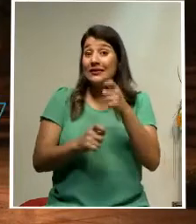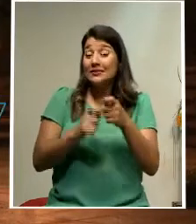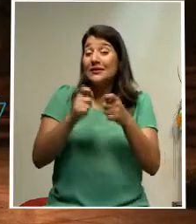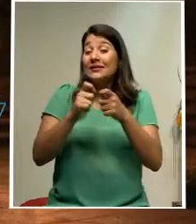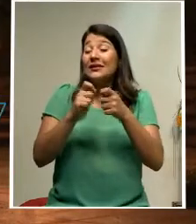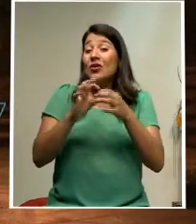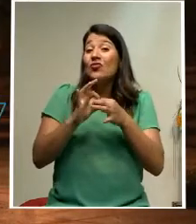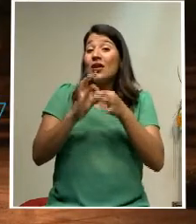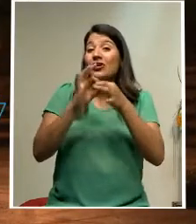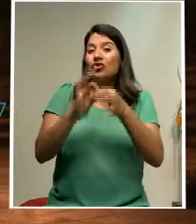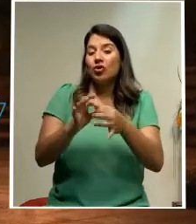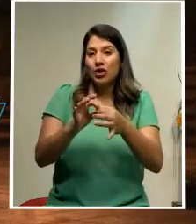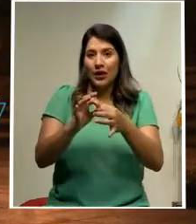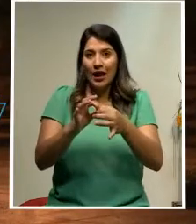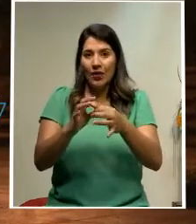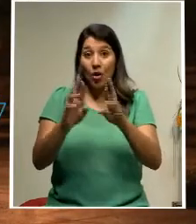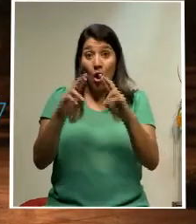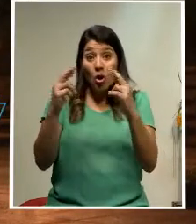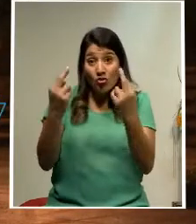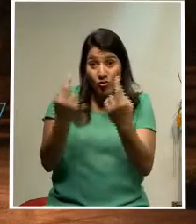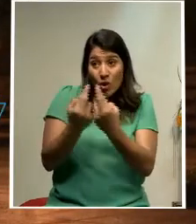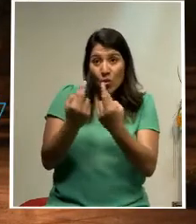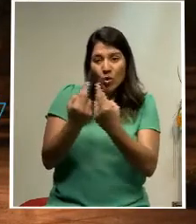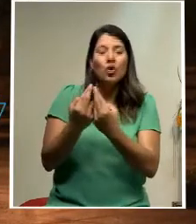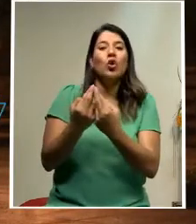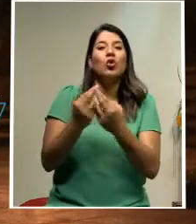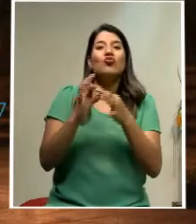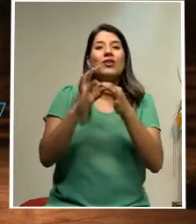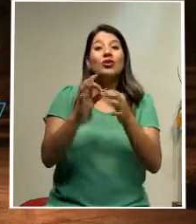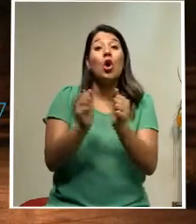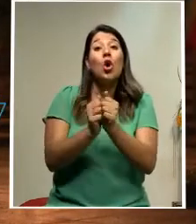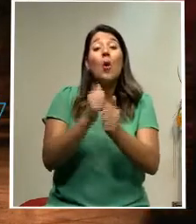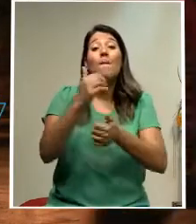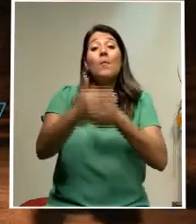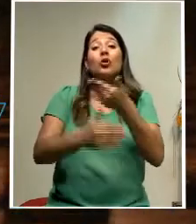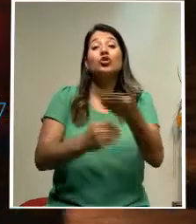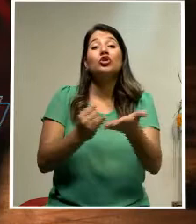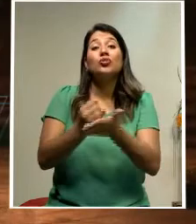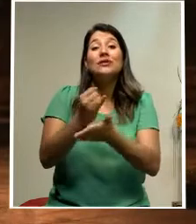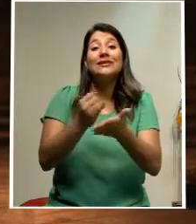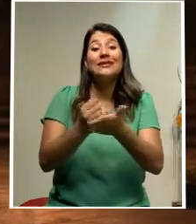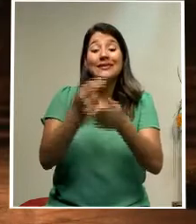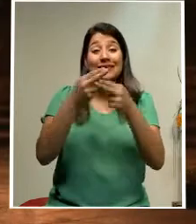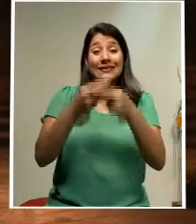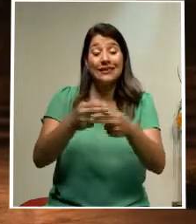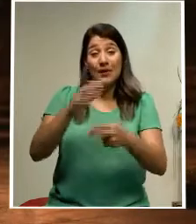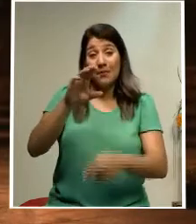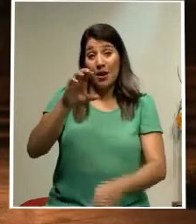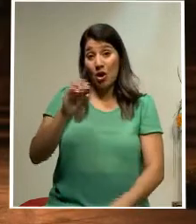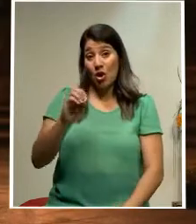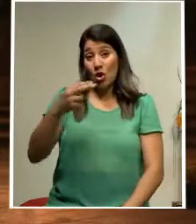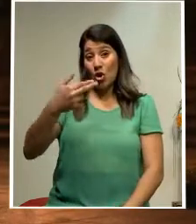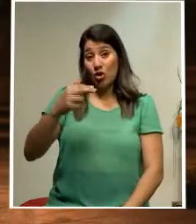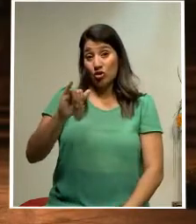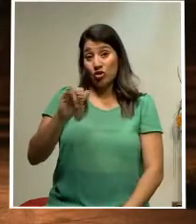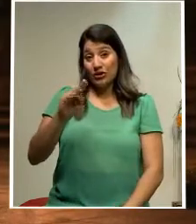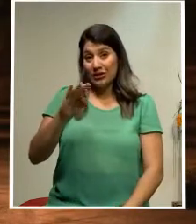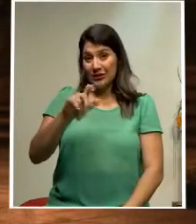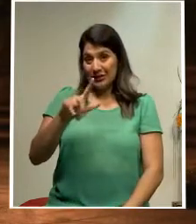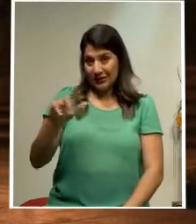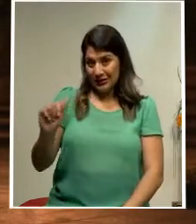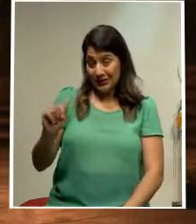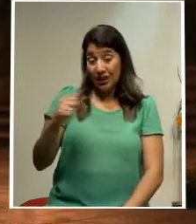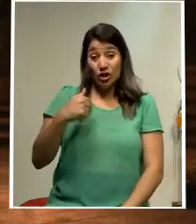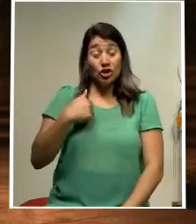siguen siendo las comparecencias del caso Cochinilla. Y es que, Ernesto, yo no sé si usted ha tenido la oportunidad de ver alguna de las